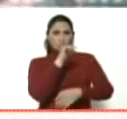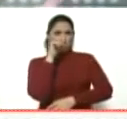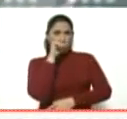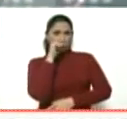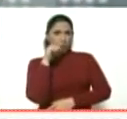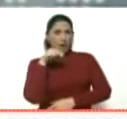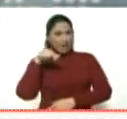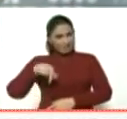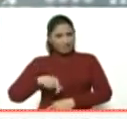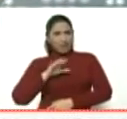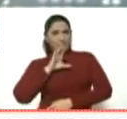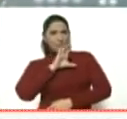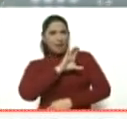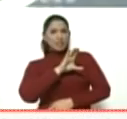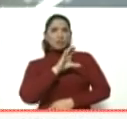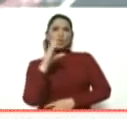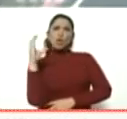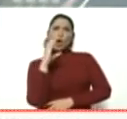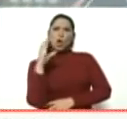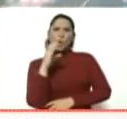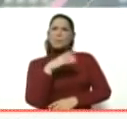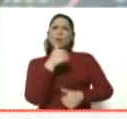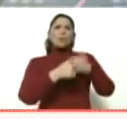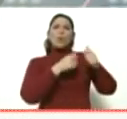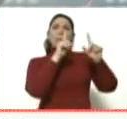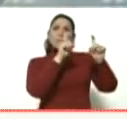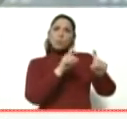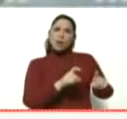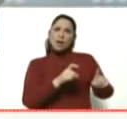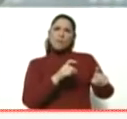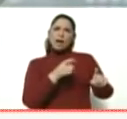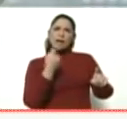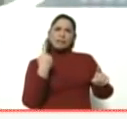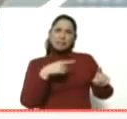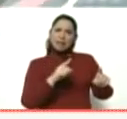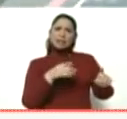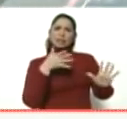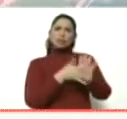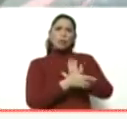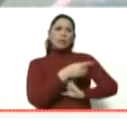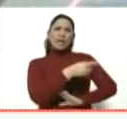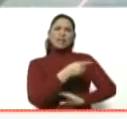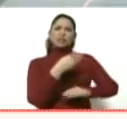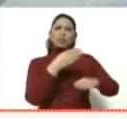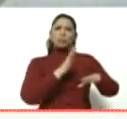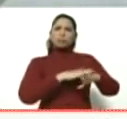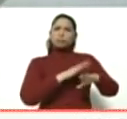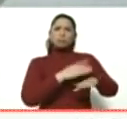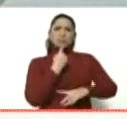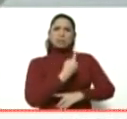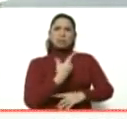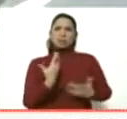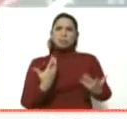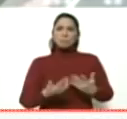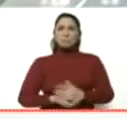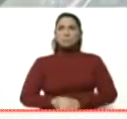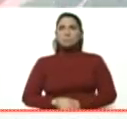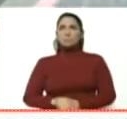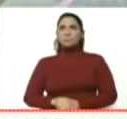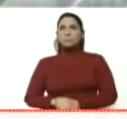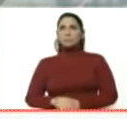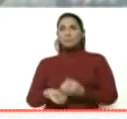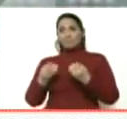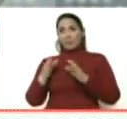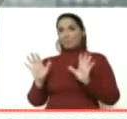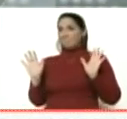país, en Colombia. ¿Qué pruebas tiene sobre esto que está diciendo, más allá de las que nos acaba de mencionar? Bueno,